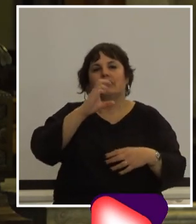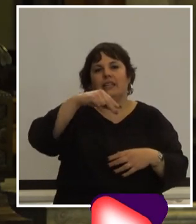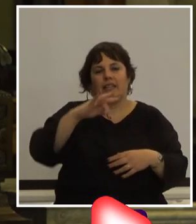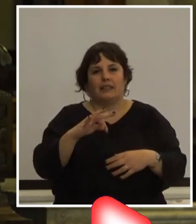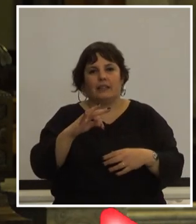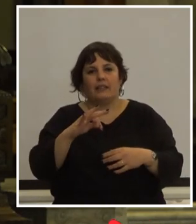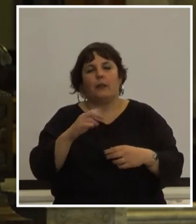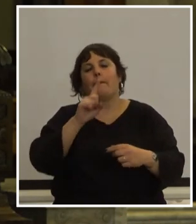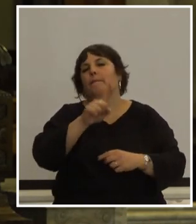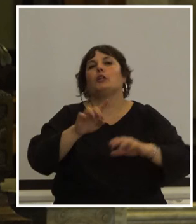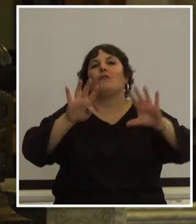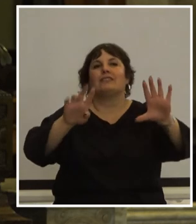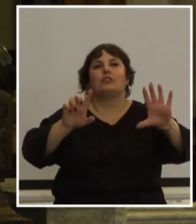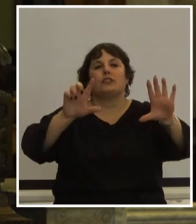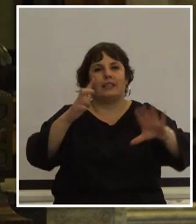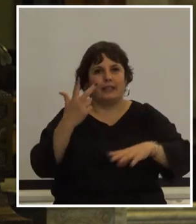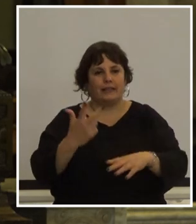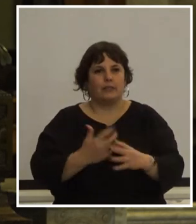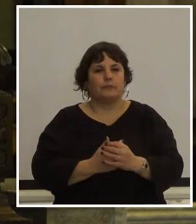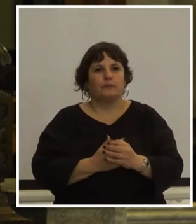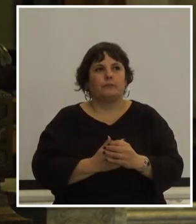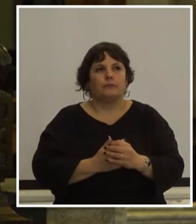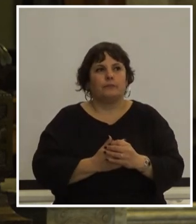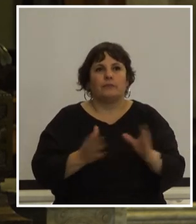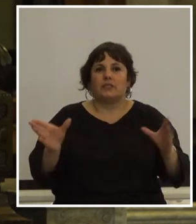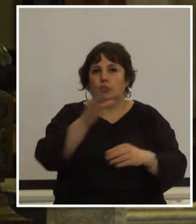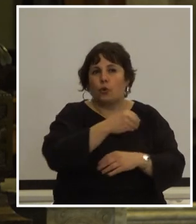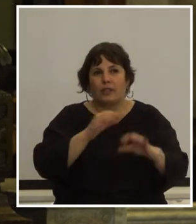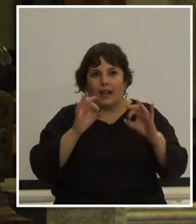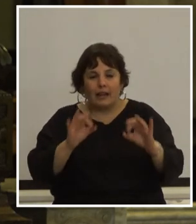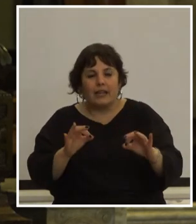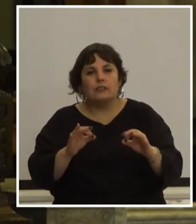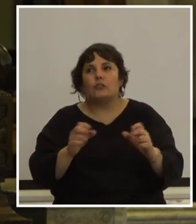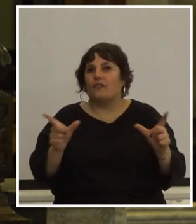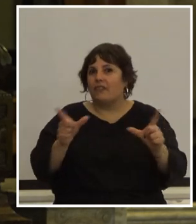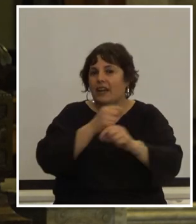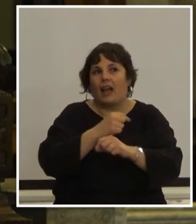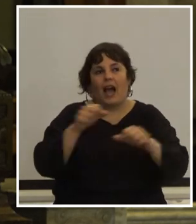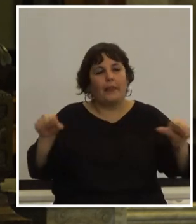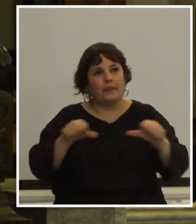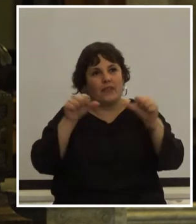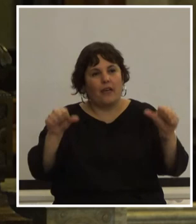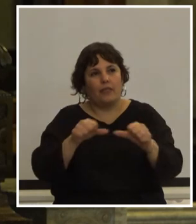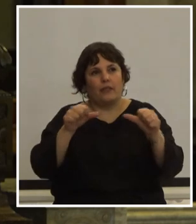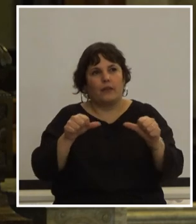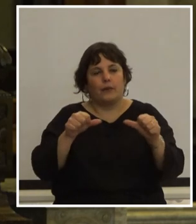en 1936 173 si todo está listo entonces vamos a dar por cerrada esa actividad